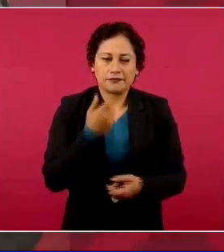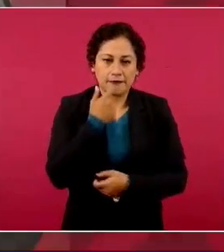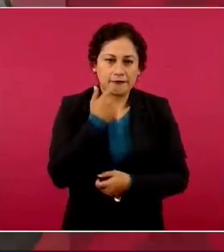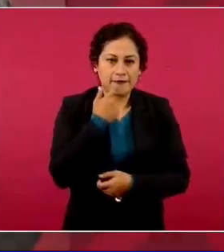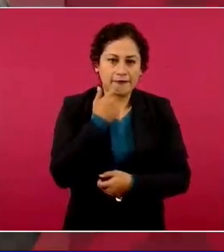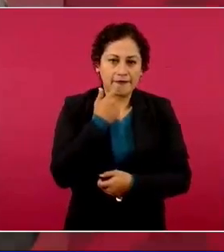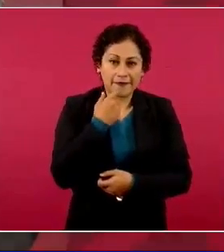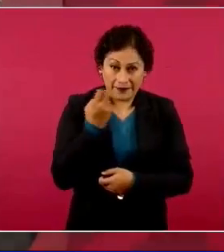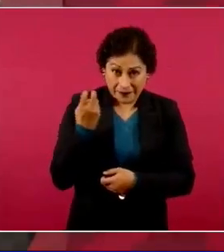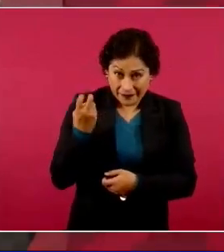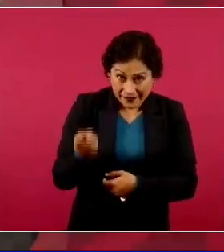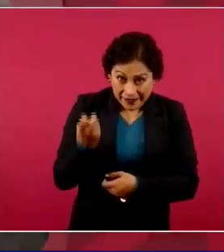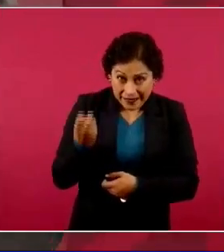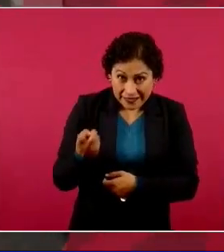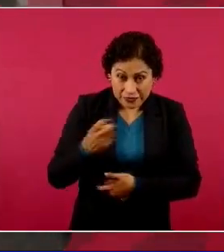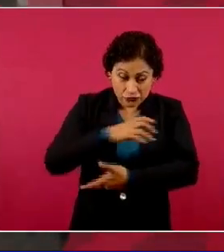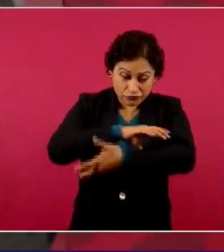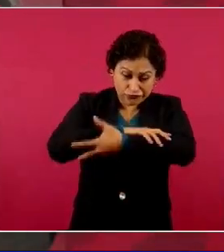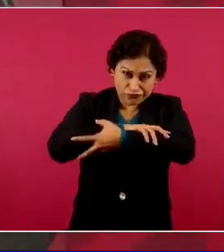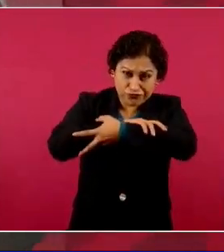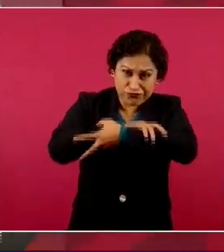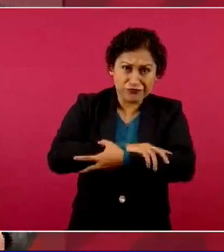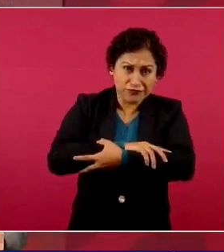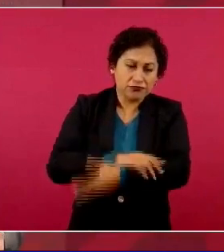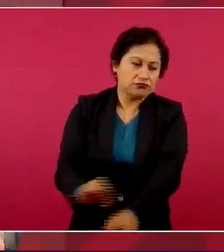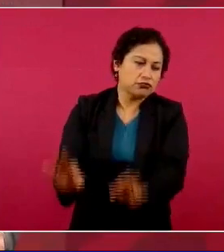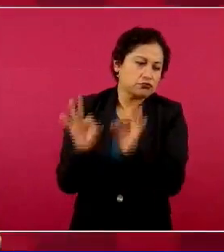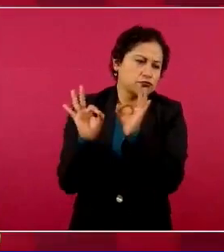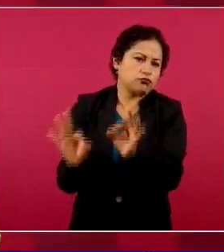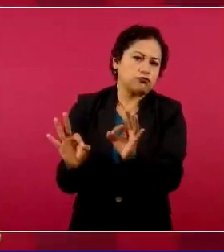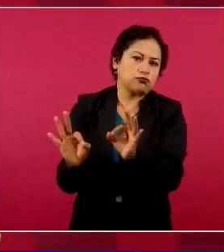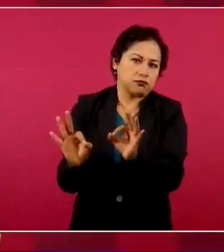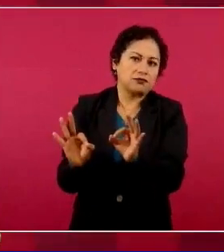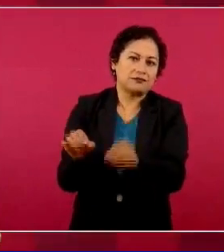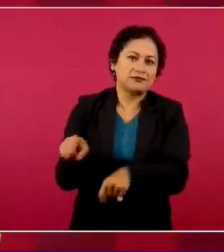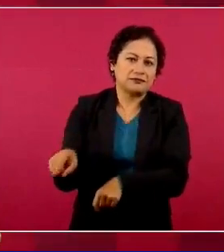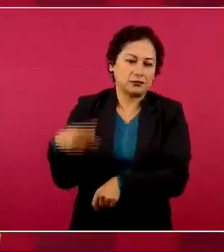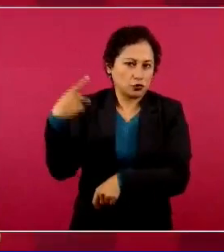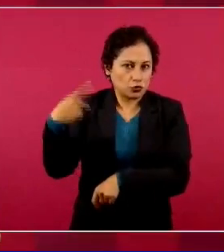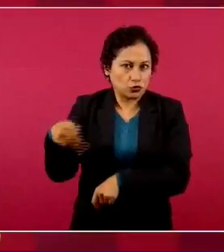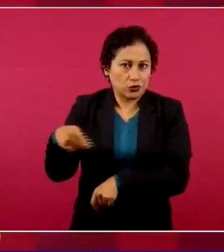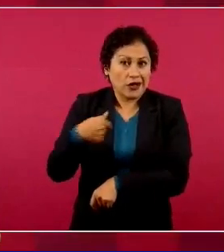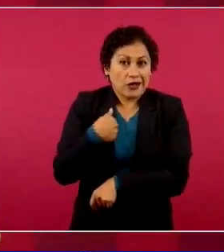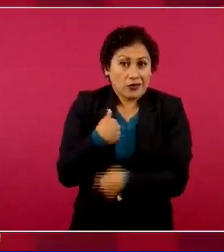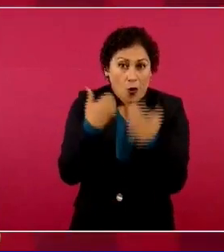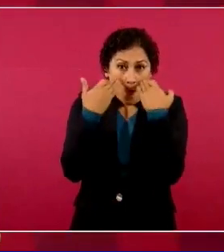Esa solidaridad auténtica, esa fraternidad la he visto,